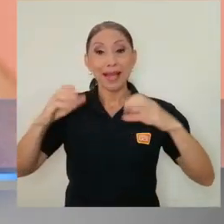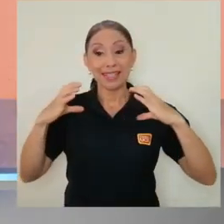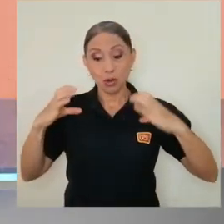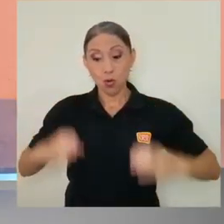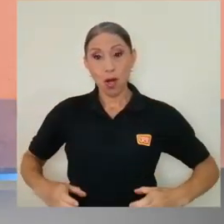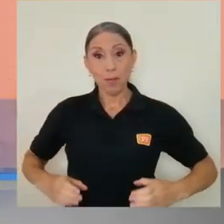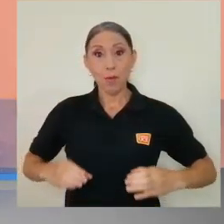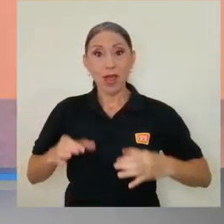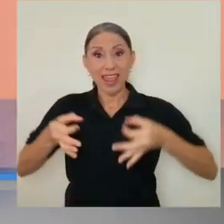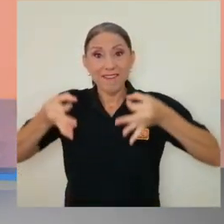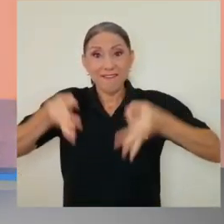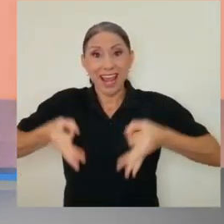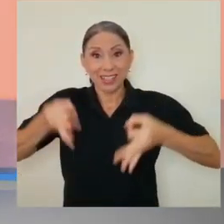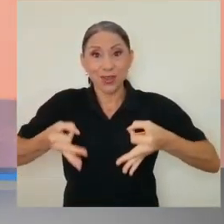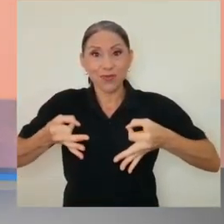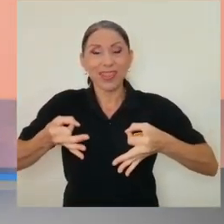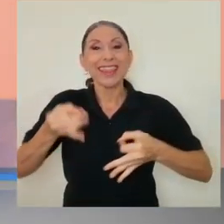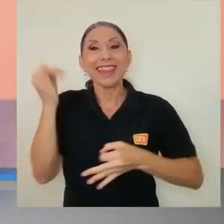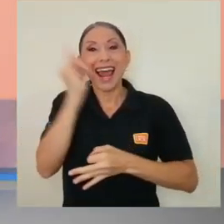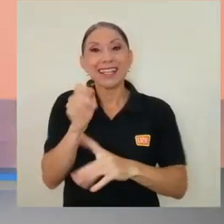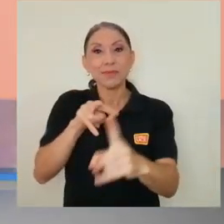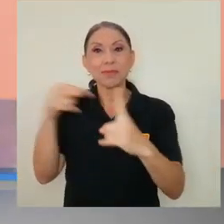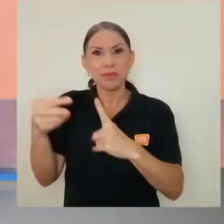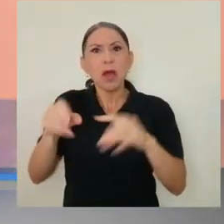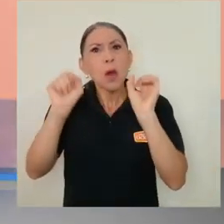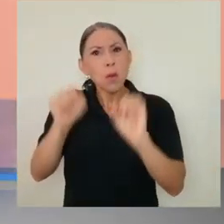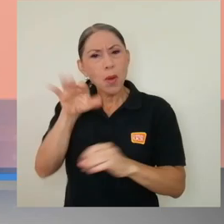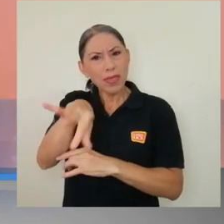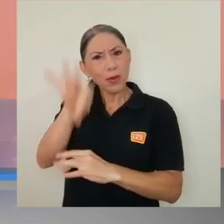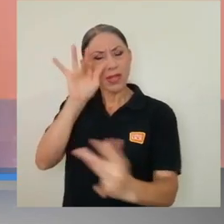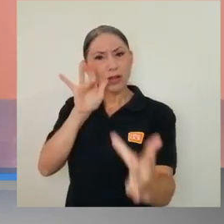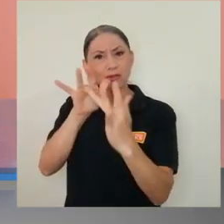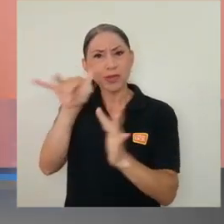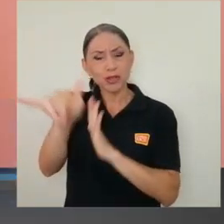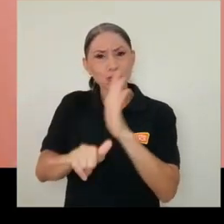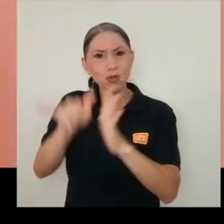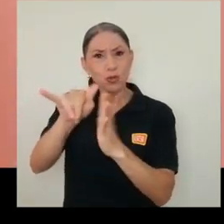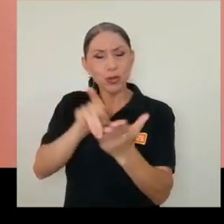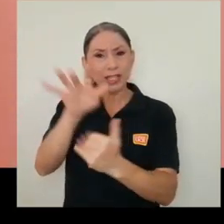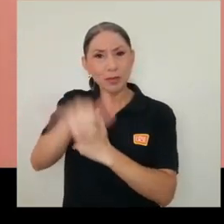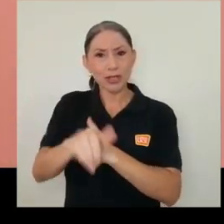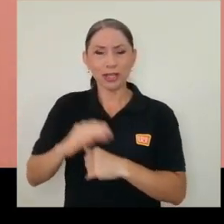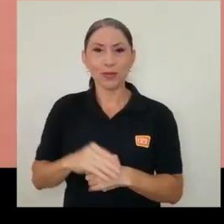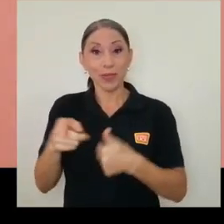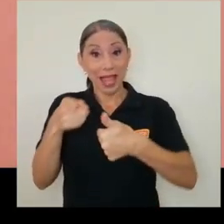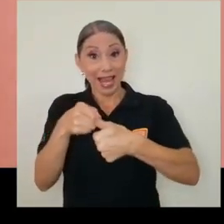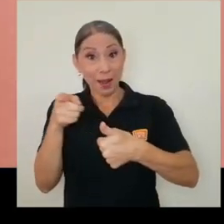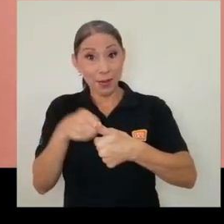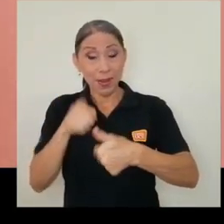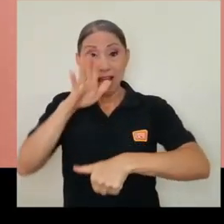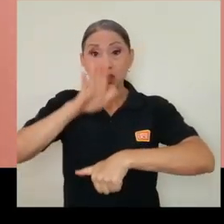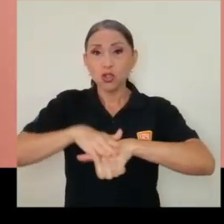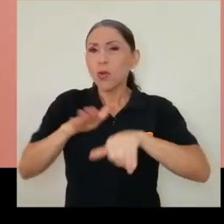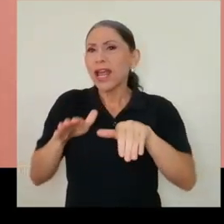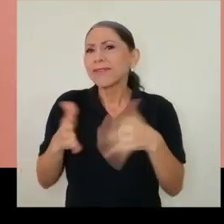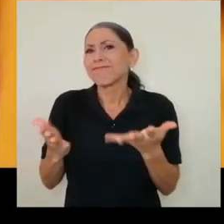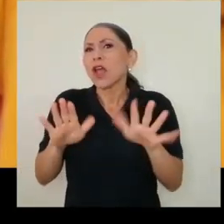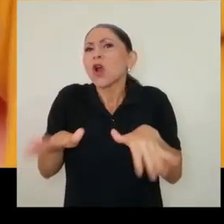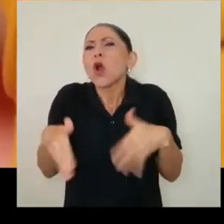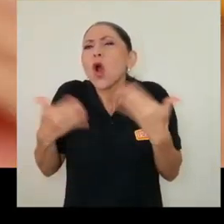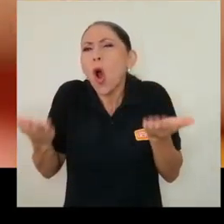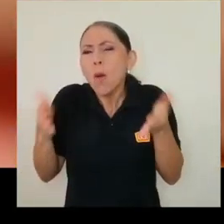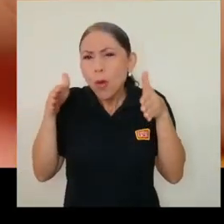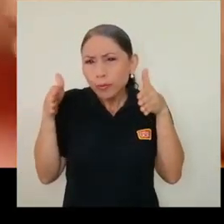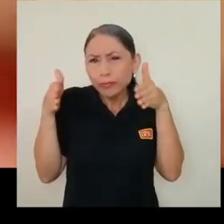en Perspectiva están disponibles en el canal de YouTube de este proyecto. En la primera se aborda sobre el cómo se posiciona y habita cada